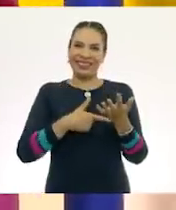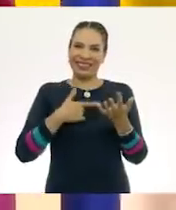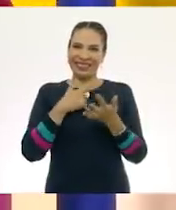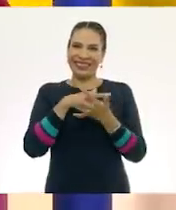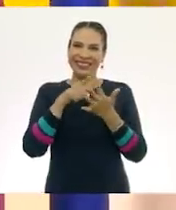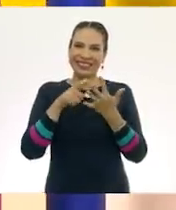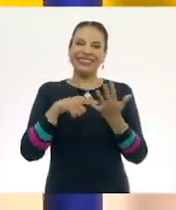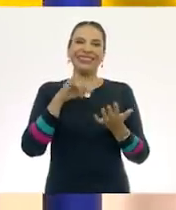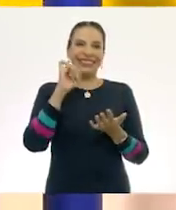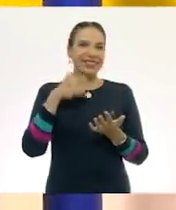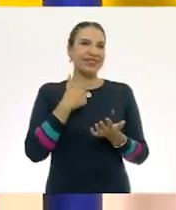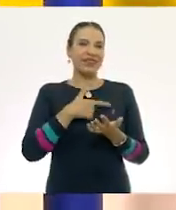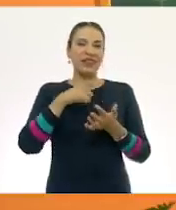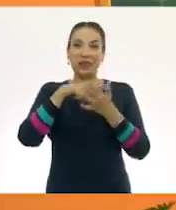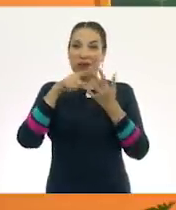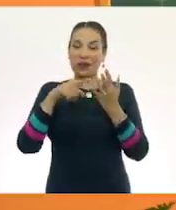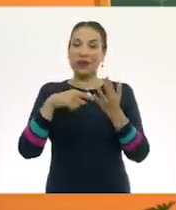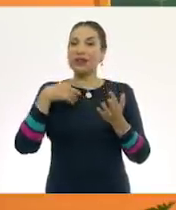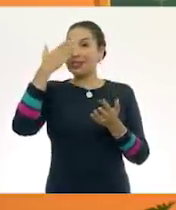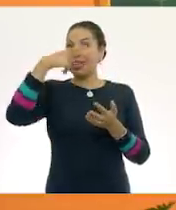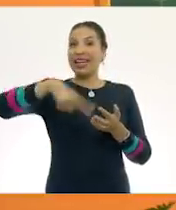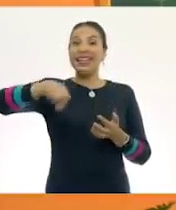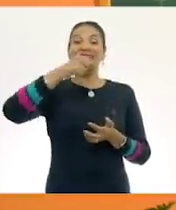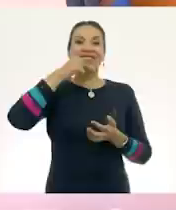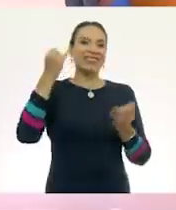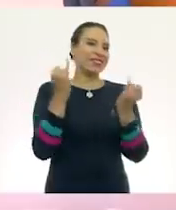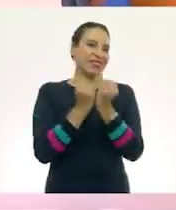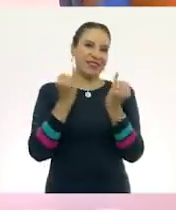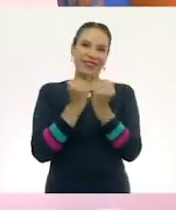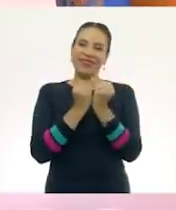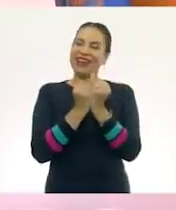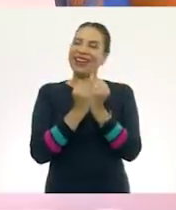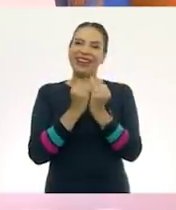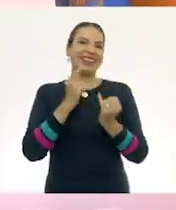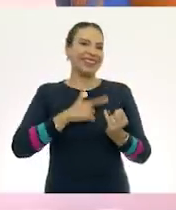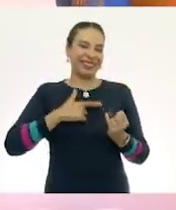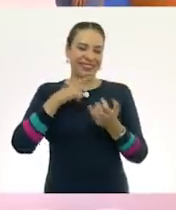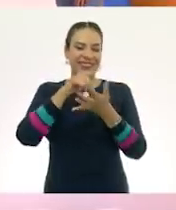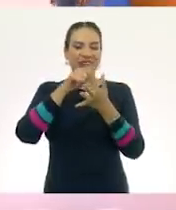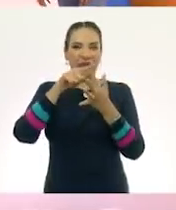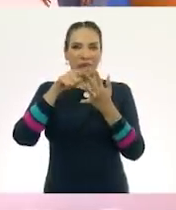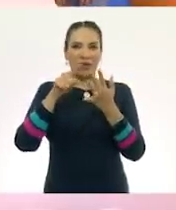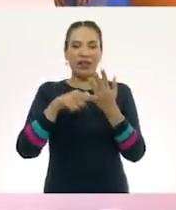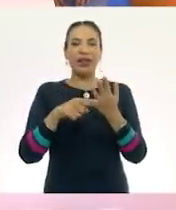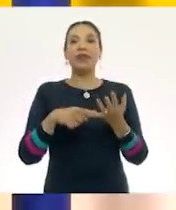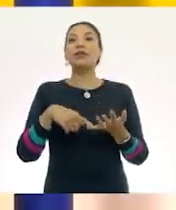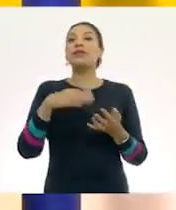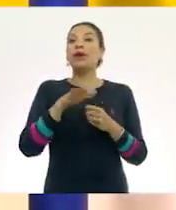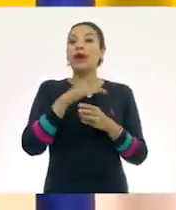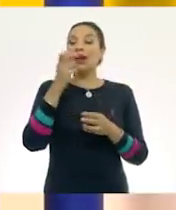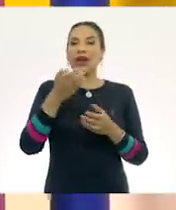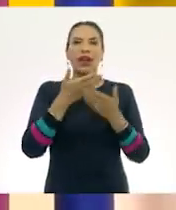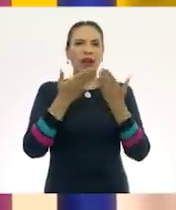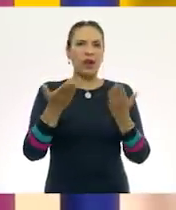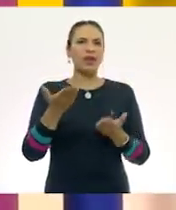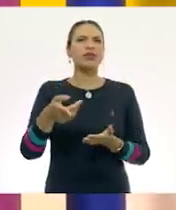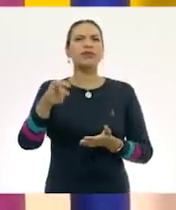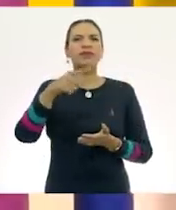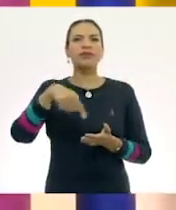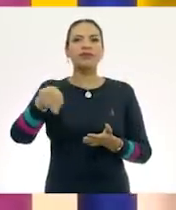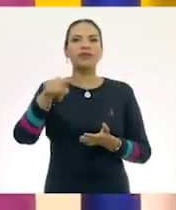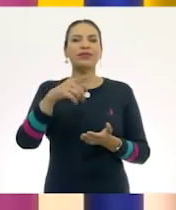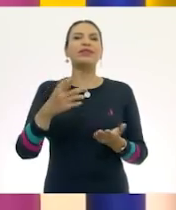contar. ¿A ti no Sí, a mí también. Perfecto. Yo sé que a nuestros niños y niñas allá en casita también les gusta contar. Y para ello voy a pedirles